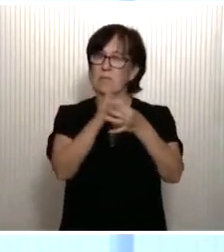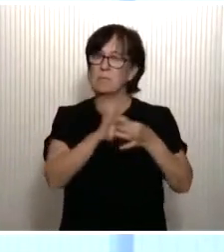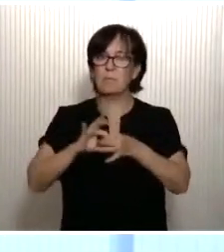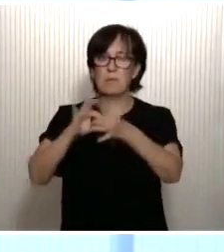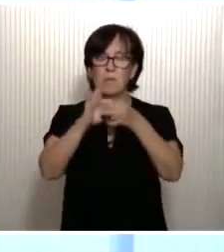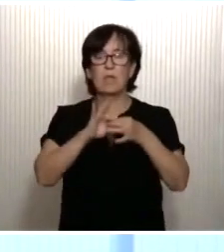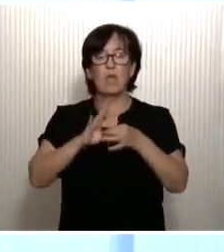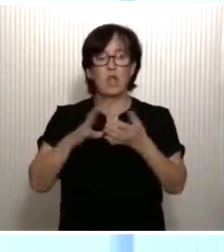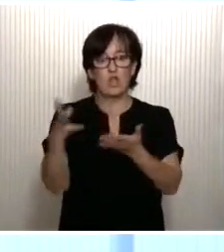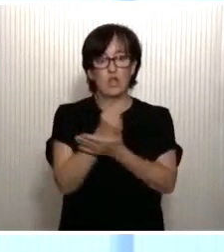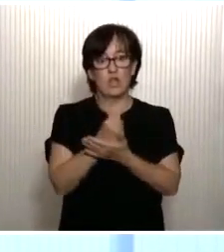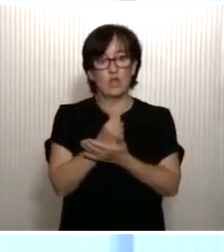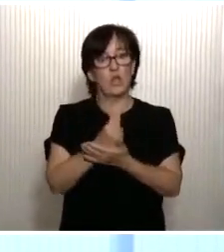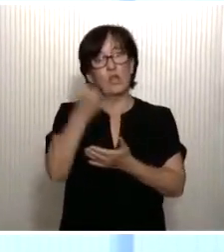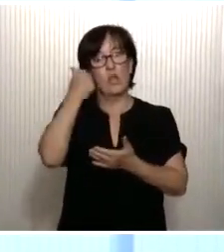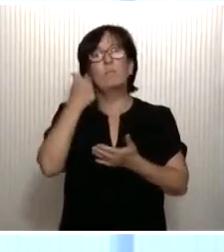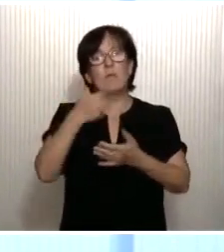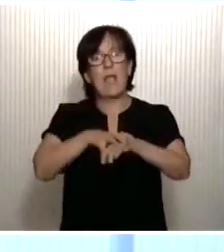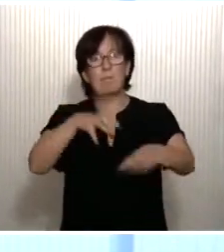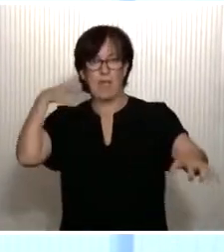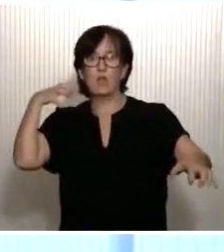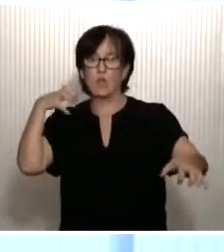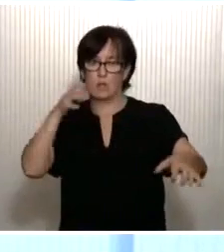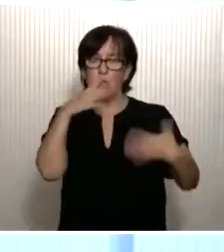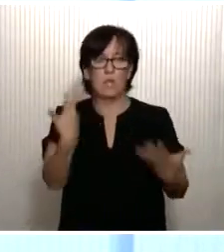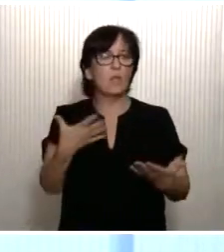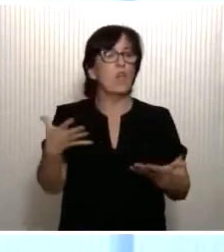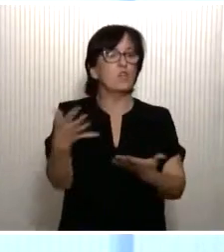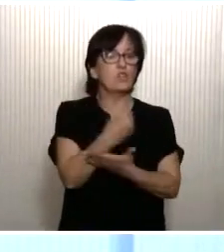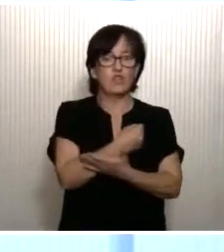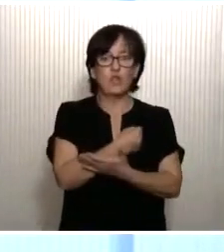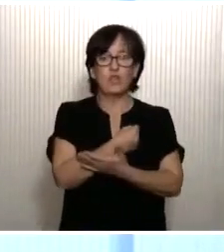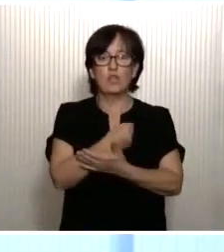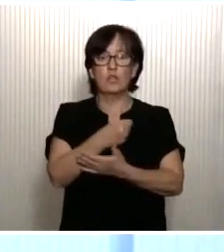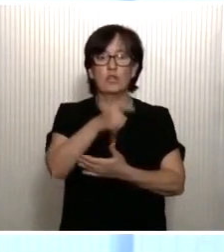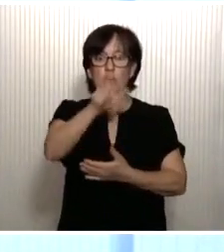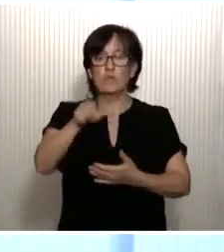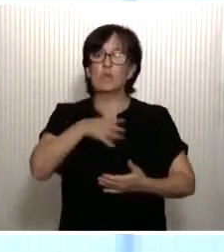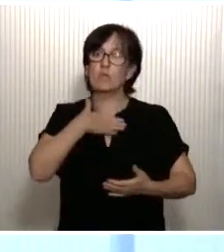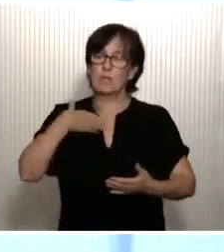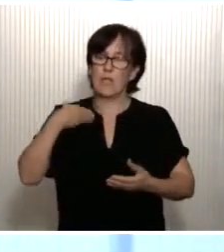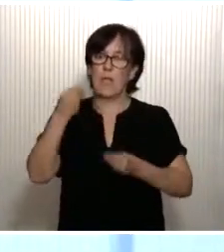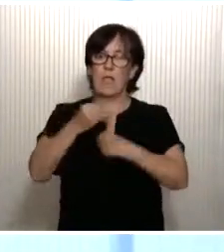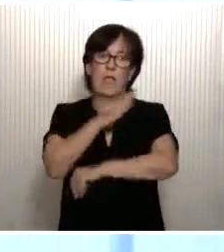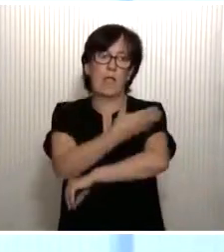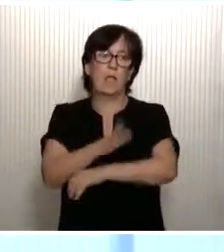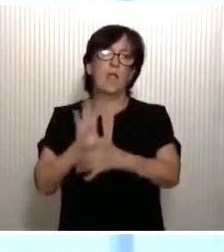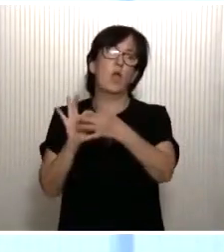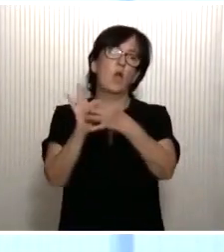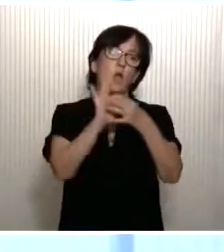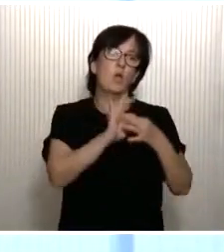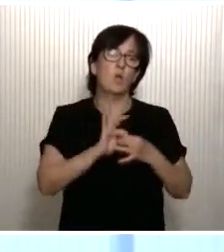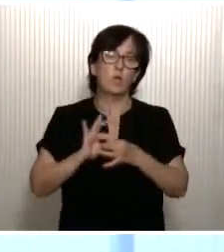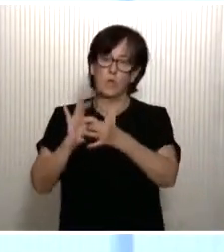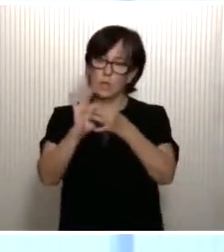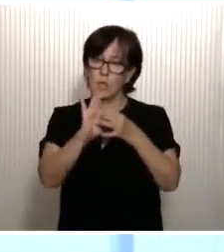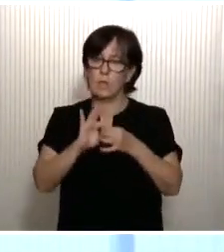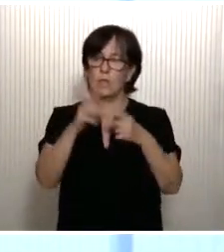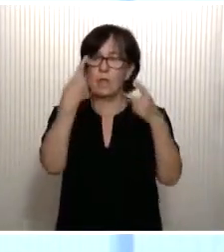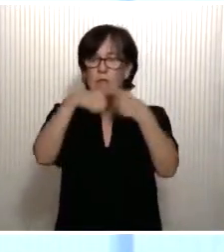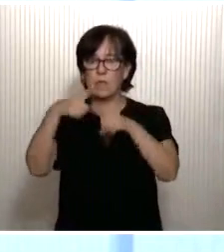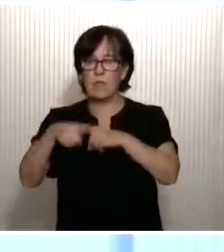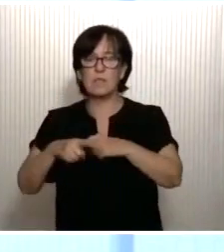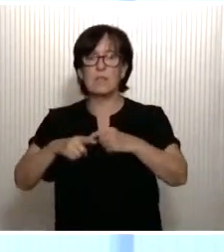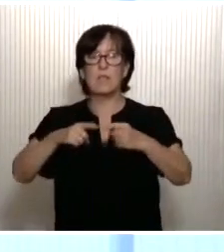no de todos, sí de los más, de todos los dispuestos a arrimar el hombro. La unidad, para empezar, entre las distintas